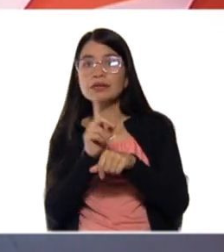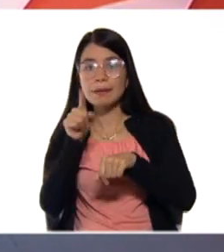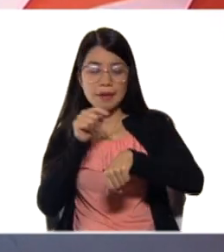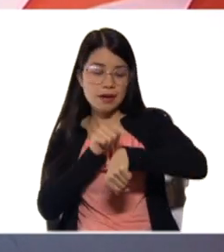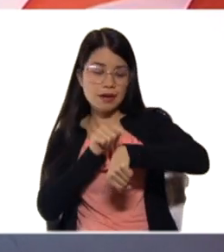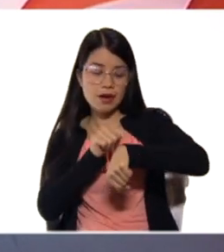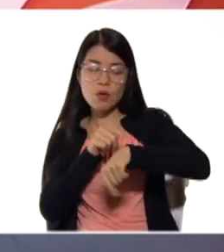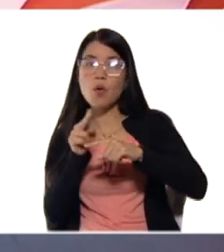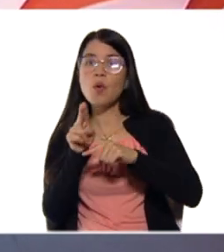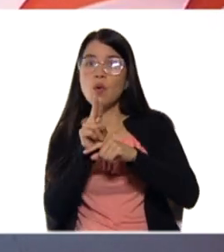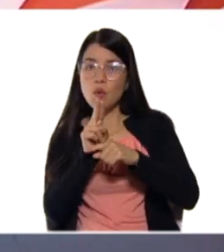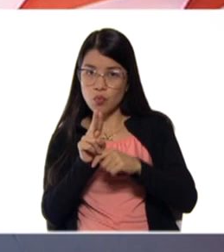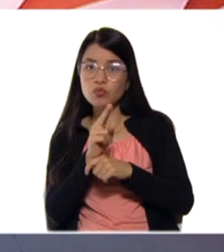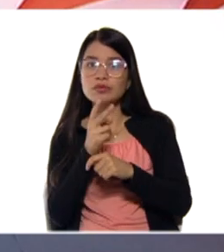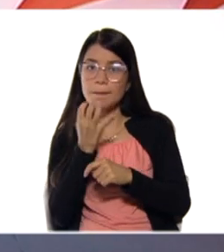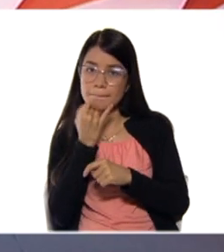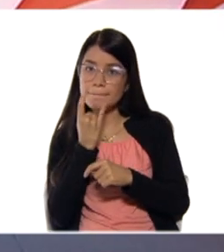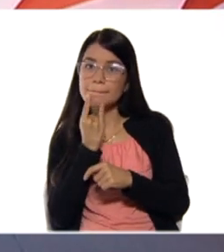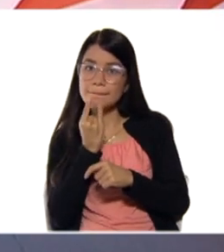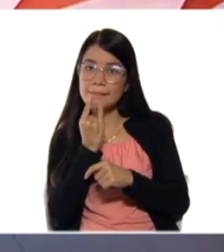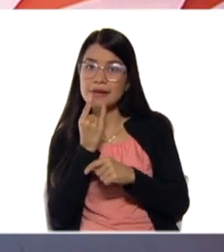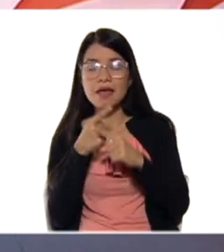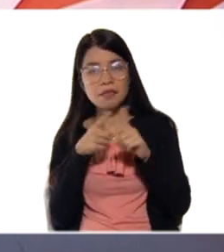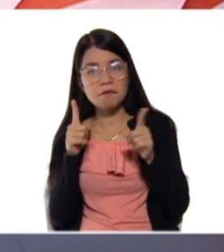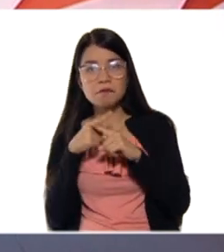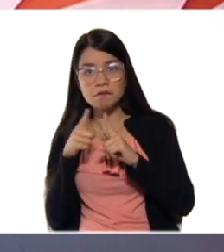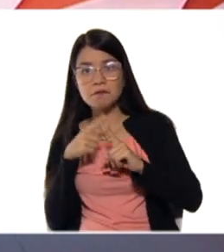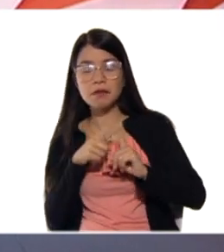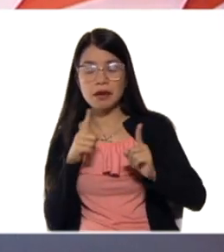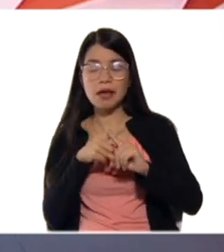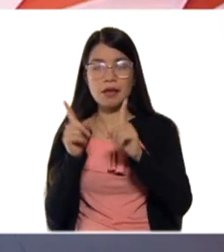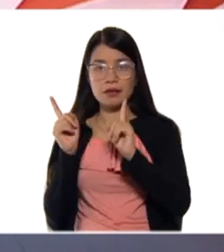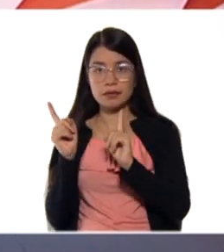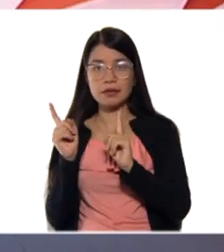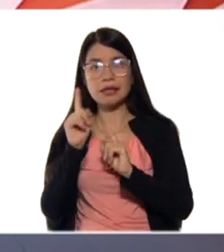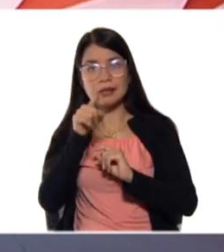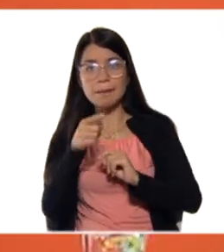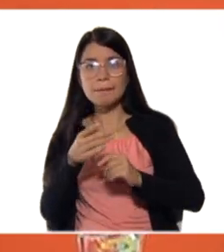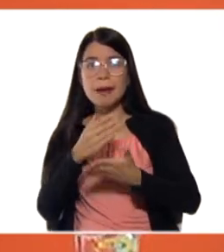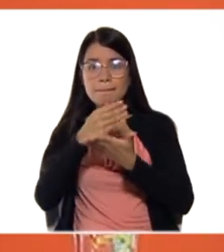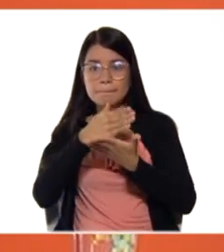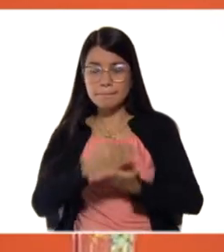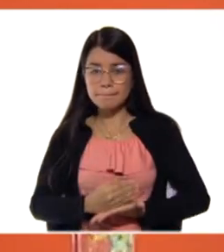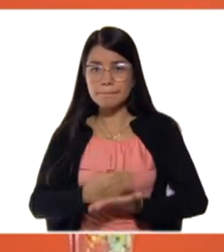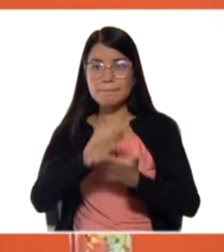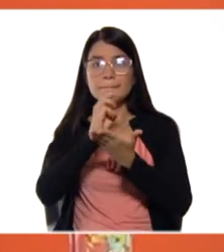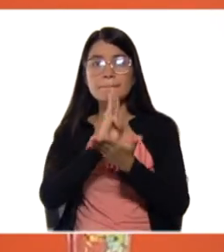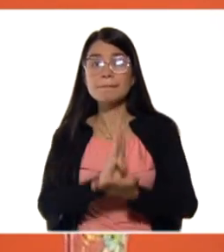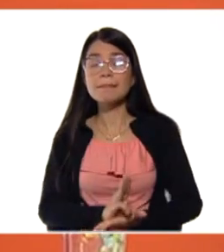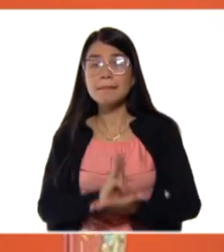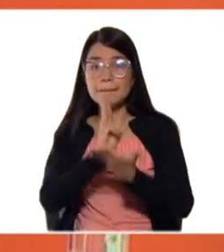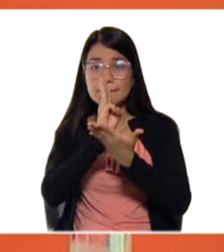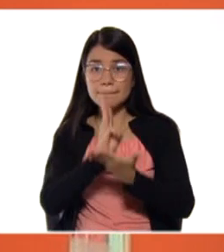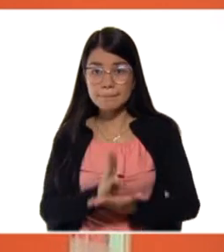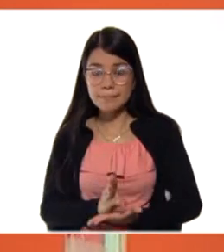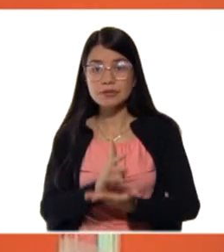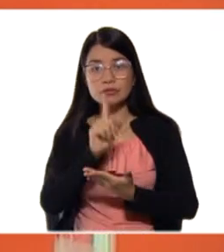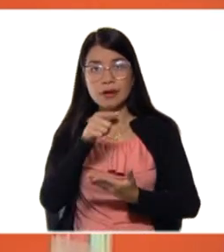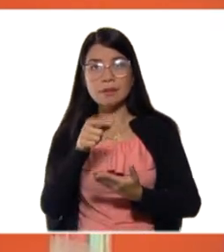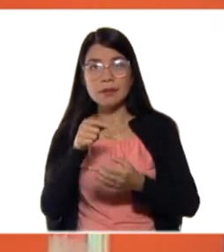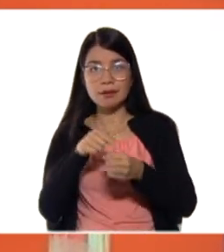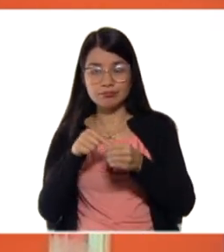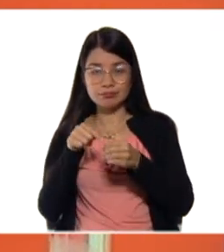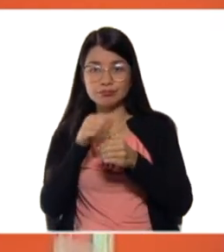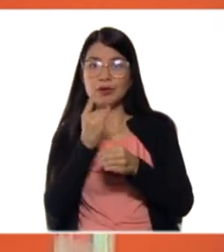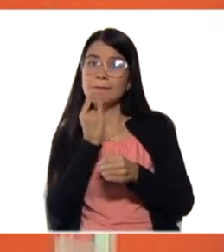otros dispositivos, como una balanza eléctrica, que usa baterías sencillas, como las que acabo de mostrar.